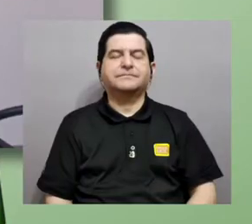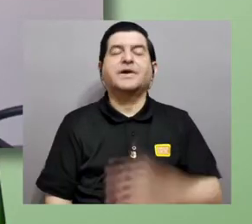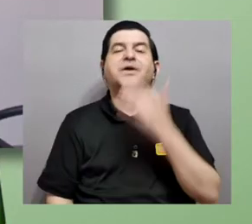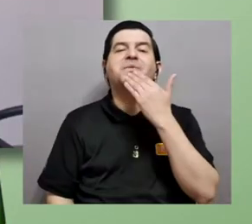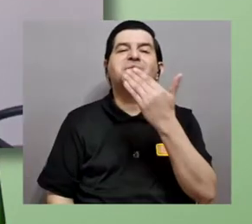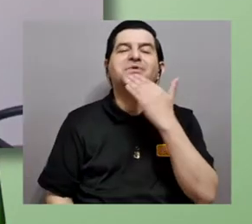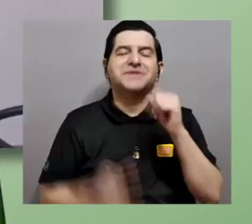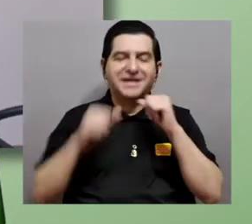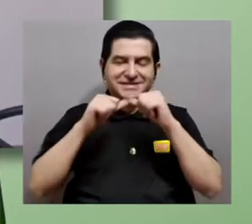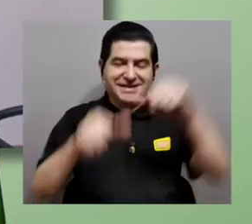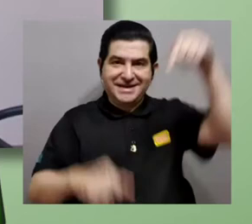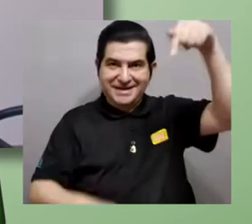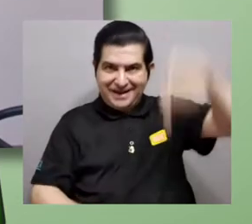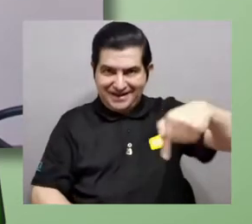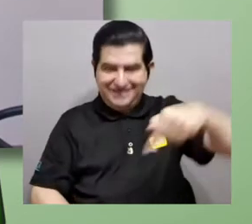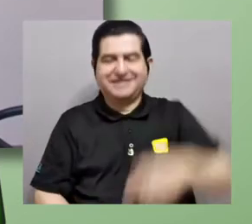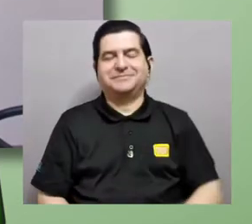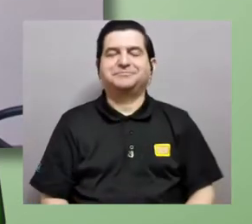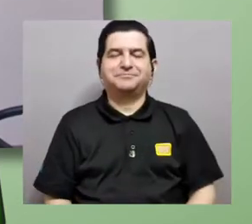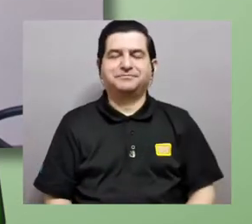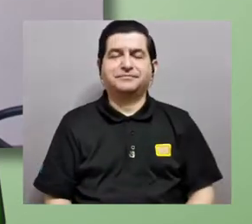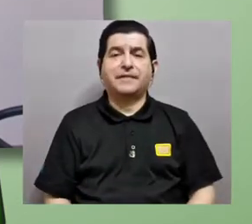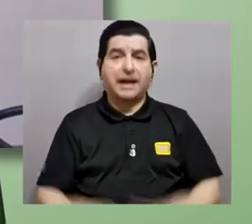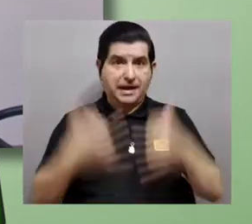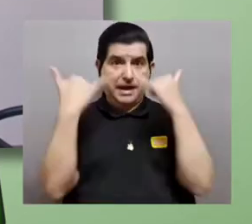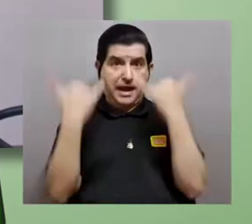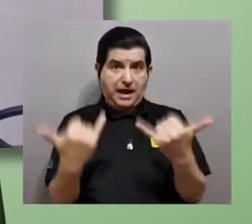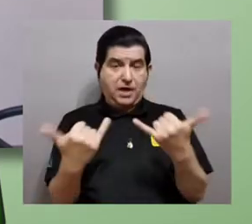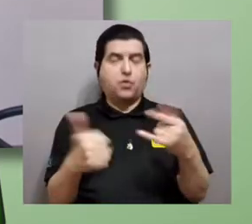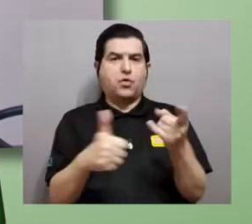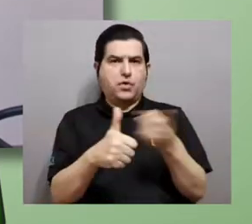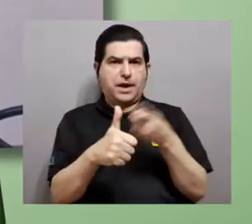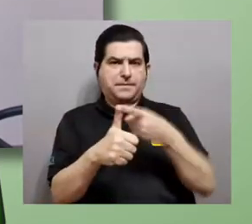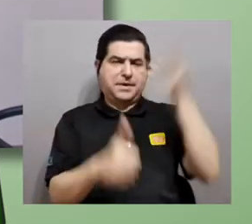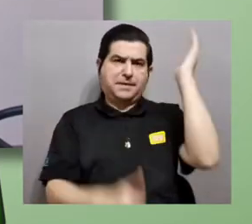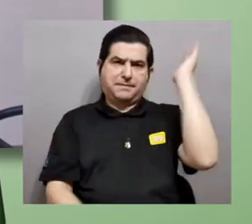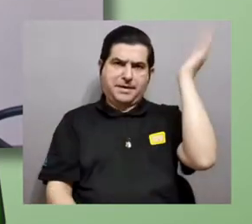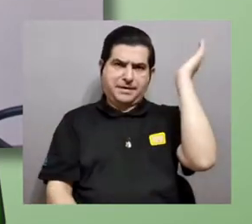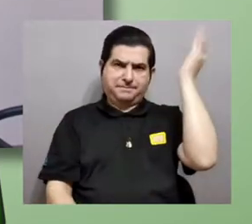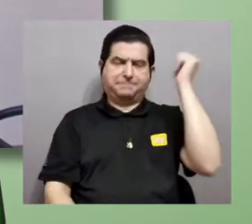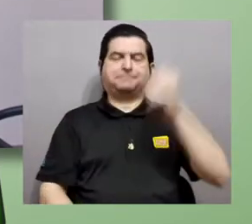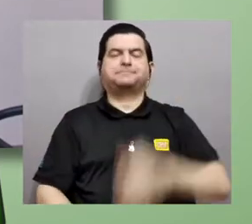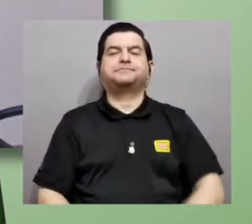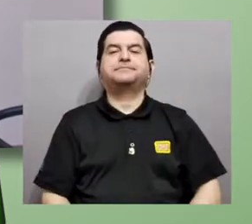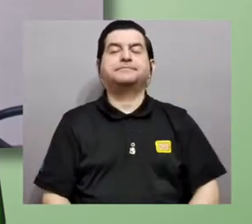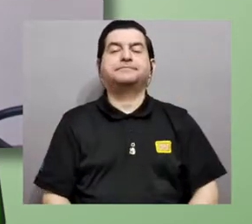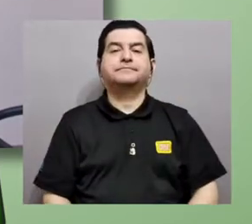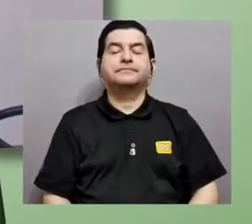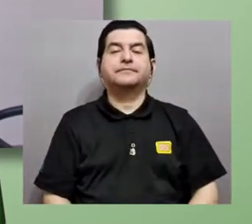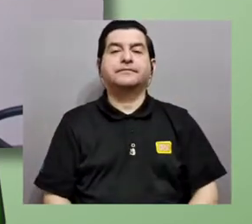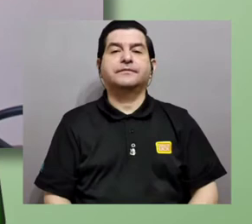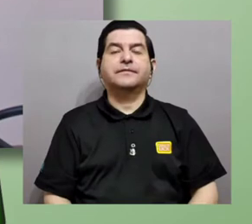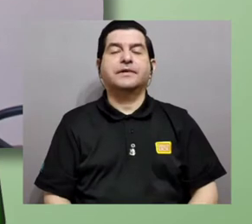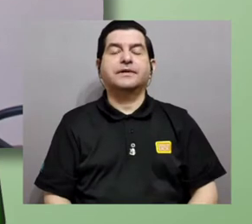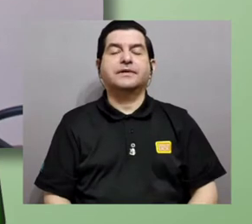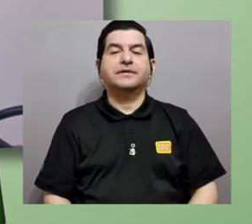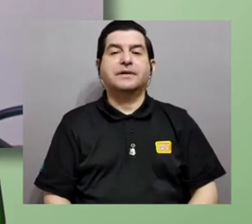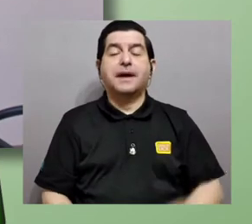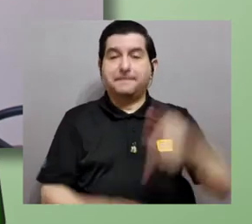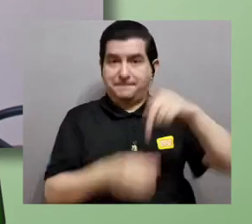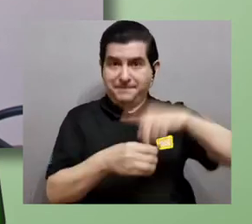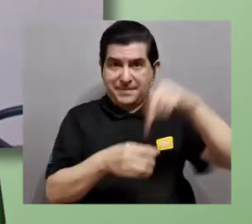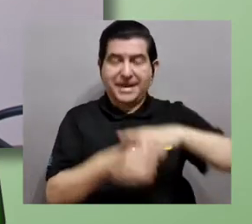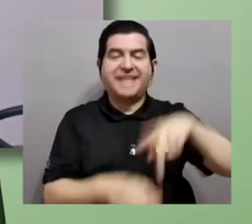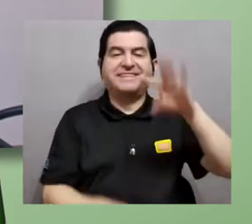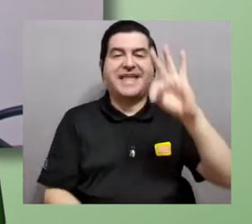Gracias por continuar con nosotros. Vamos a entonces a nuestra primera exposición. Tenemos entonces el gusto de contar con